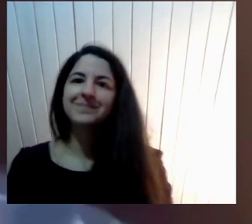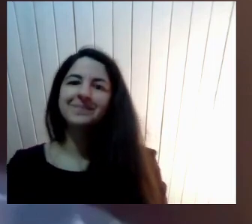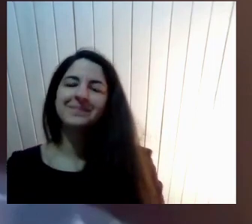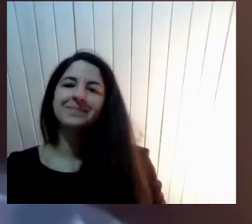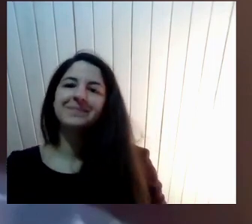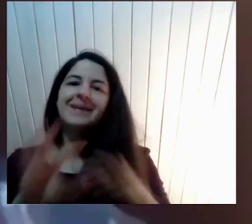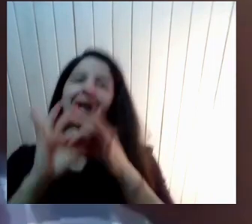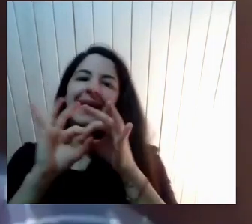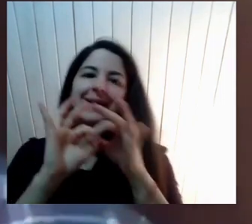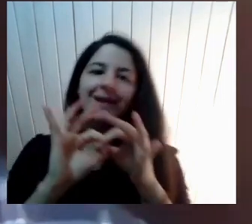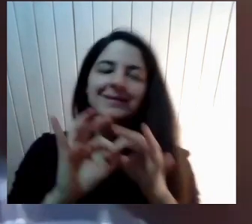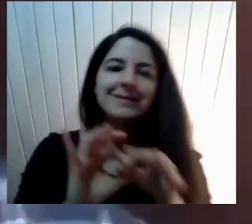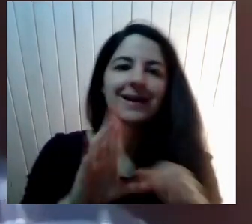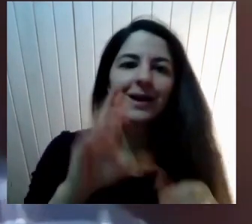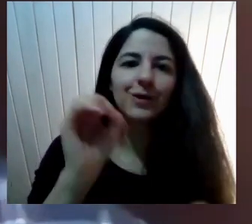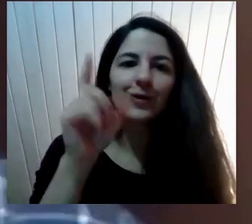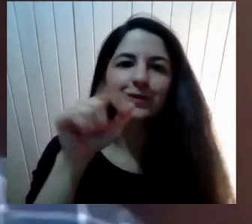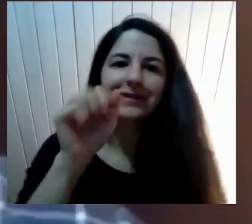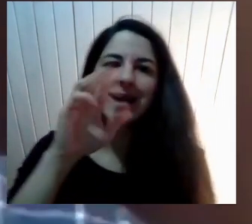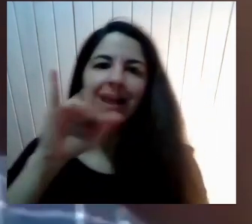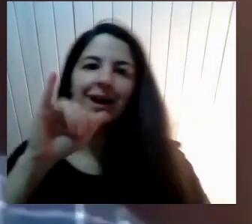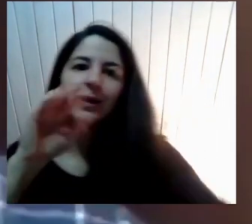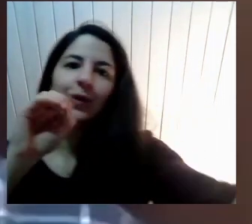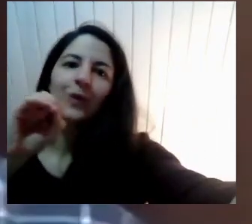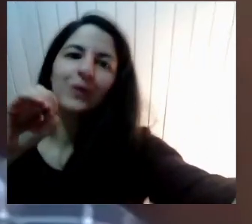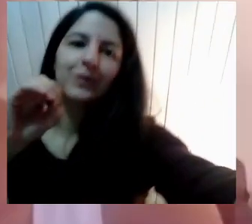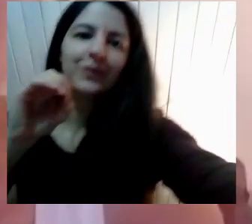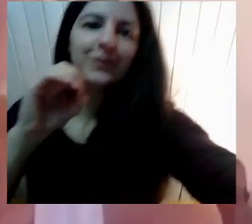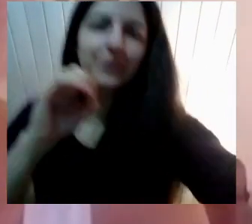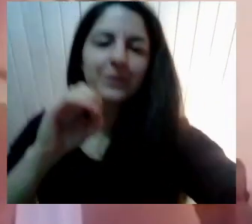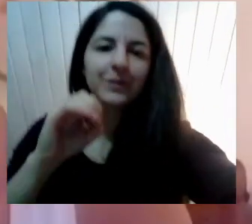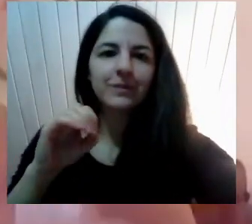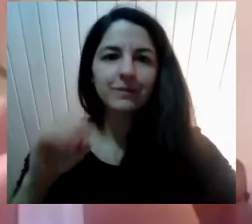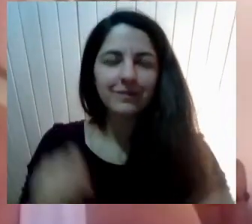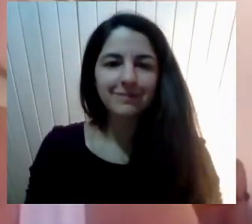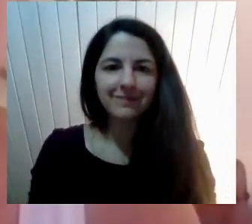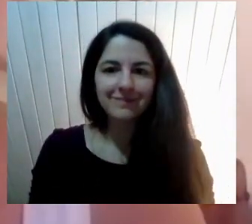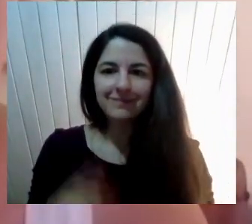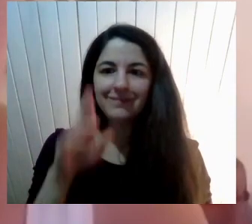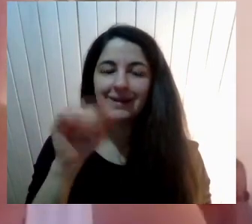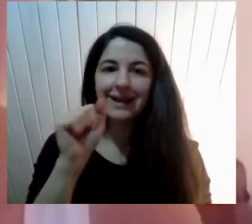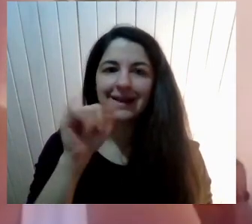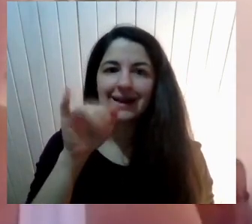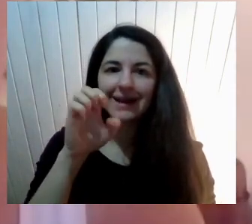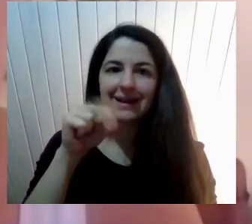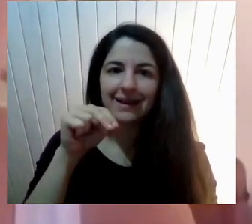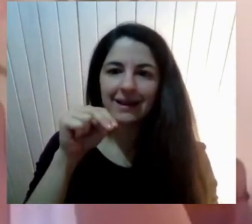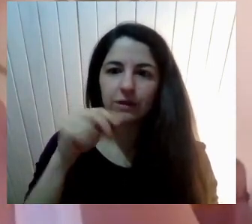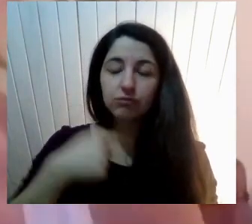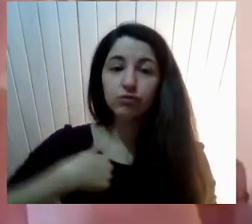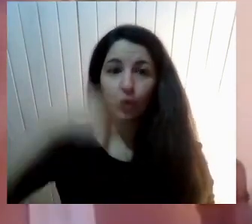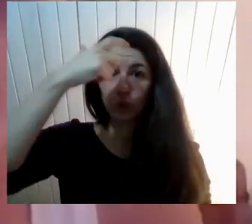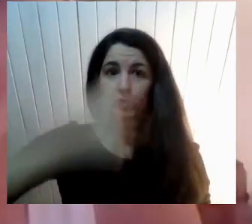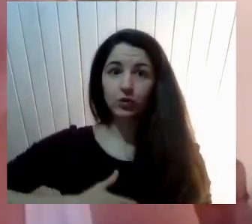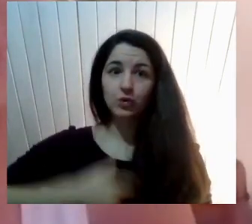Quería agregar Algo Igual Muy Cortito Igual Por Favor Sí Lo Que Pasa Es Que Yo Soy Chilena Vivo En Estados Unidos En Minneapolis Donde